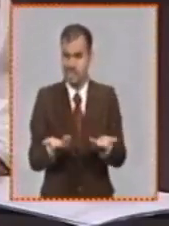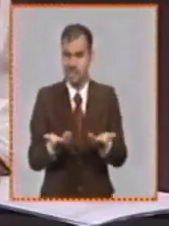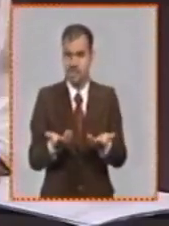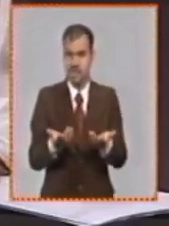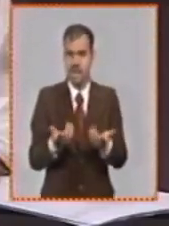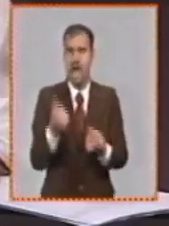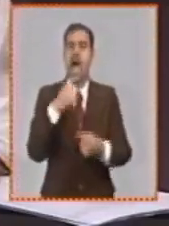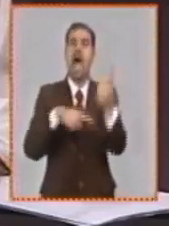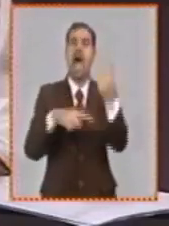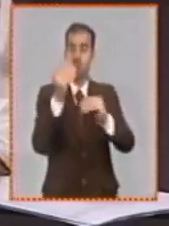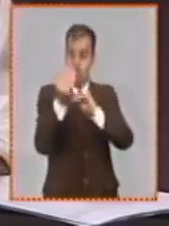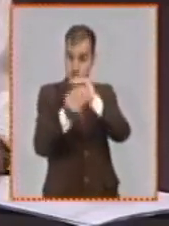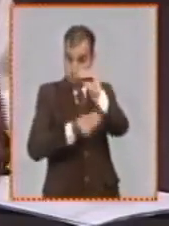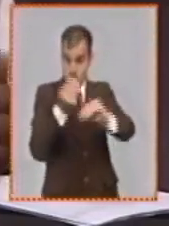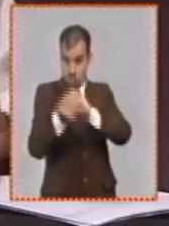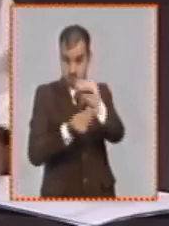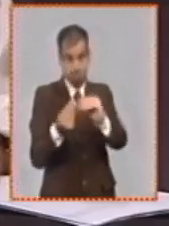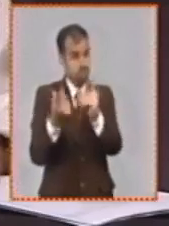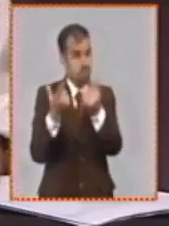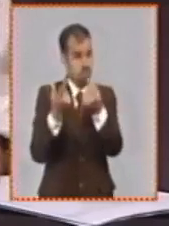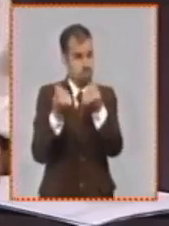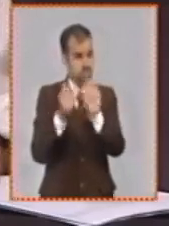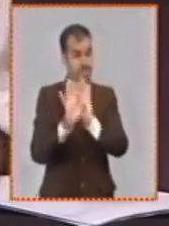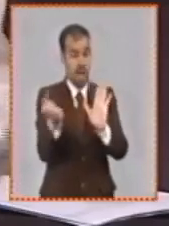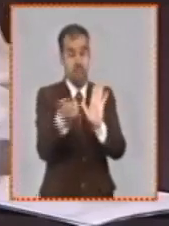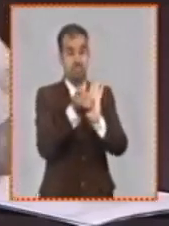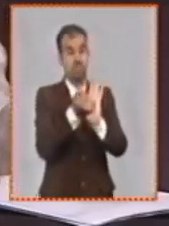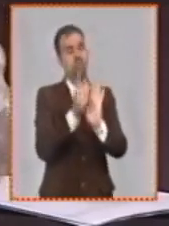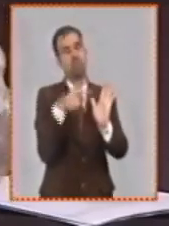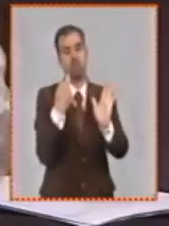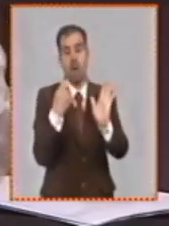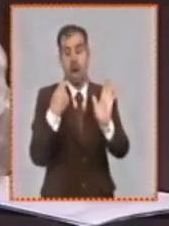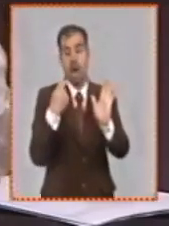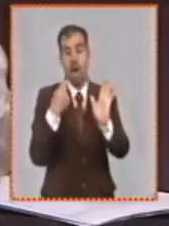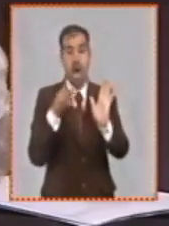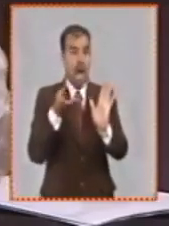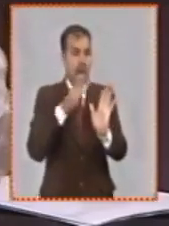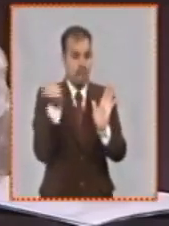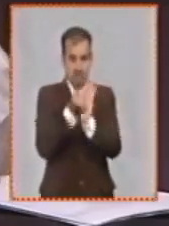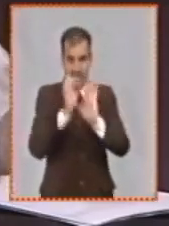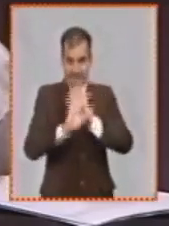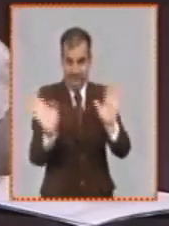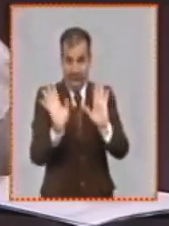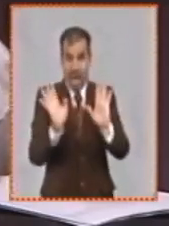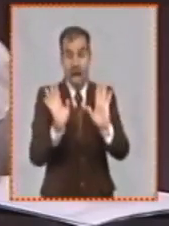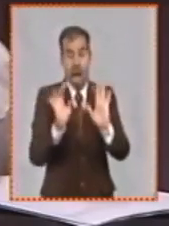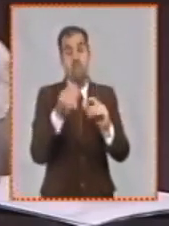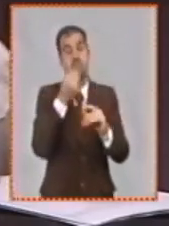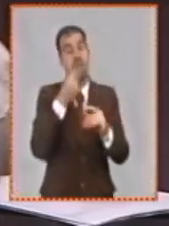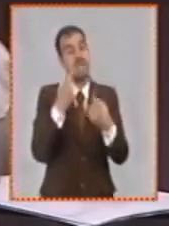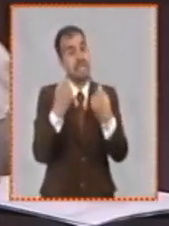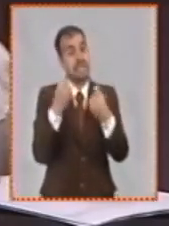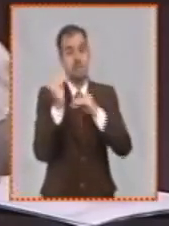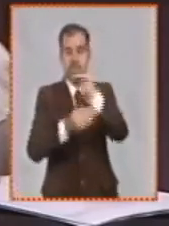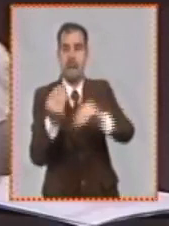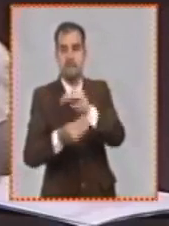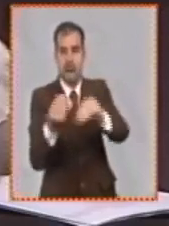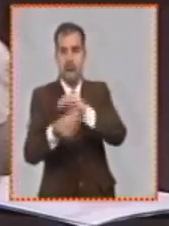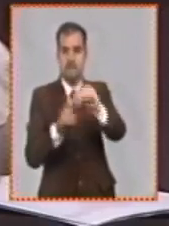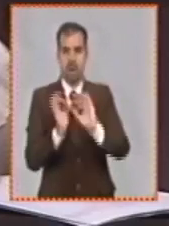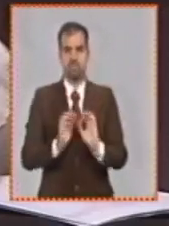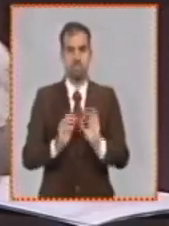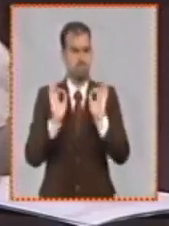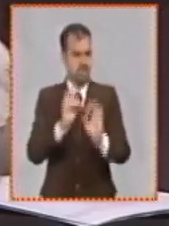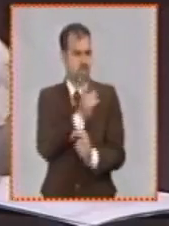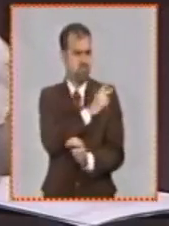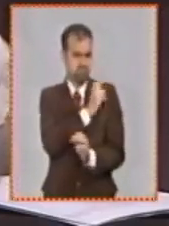adecuaciones ya aprobadas de tarifas en este caso podemos hablar no solo de las que tienen impacto por facultades de los gobiernos locales